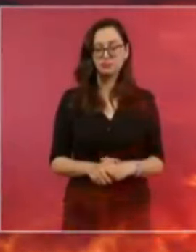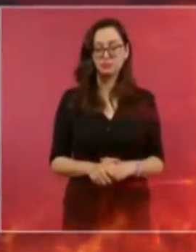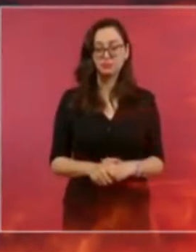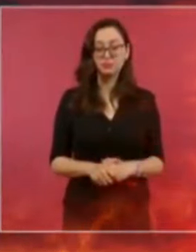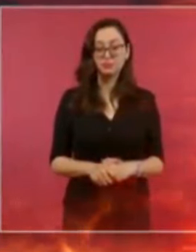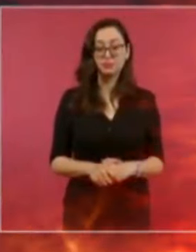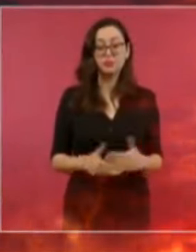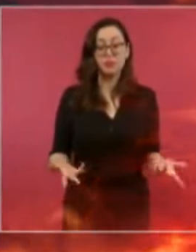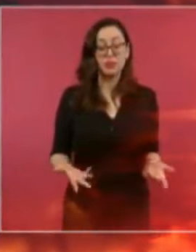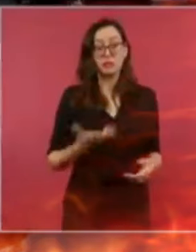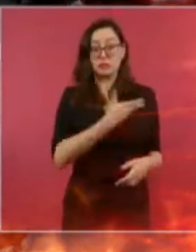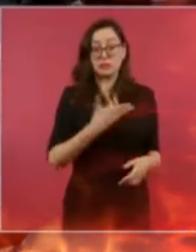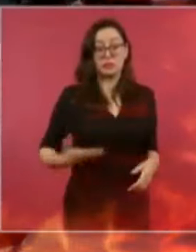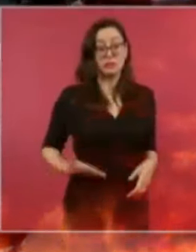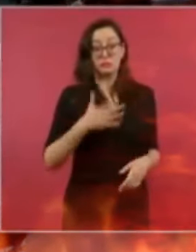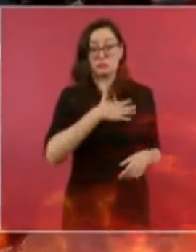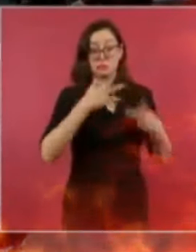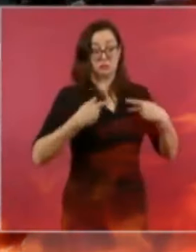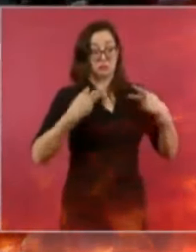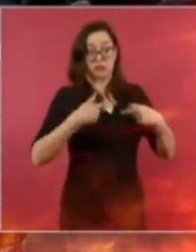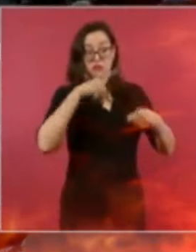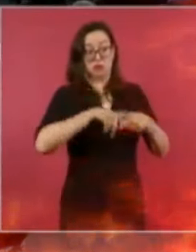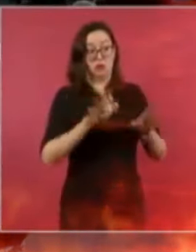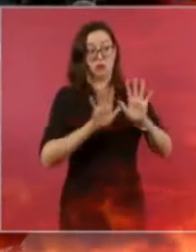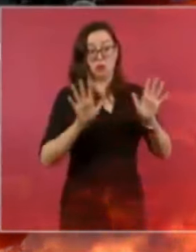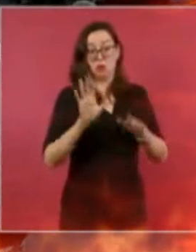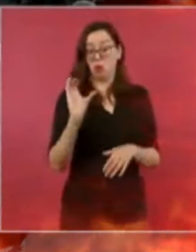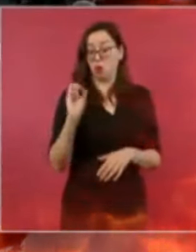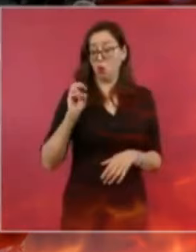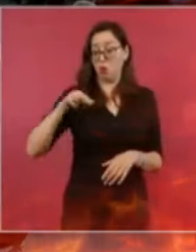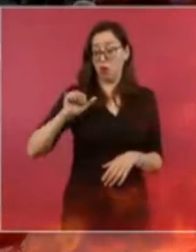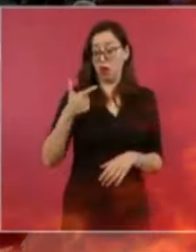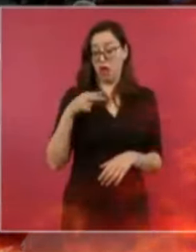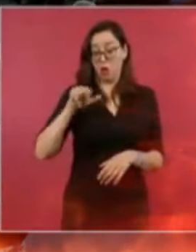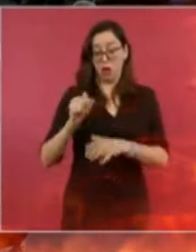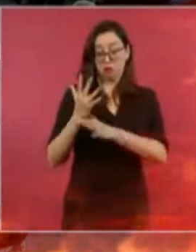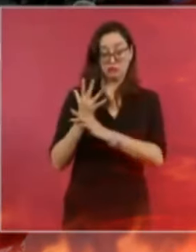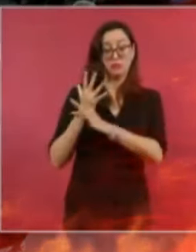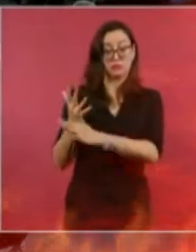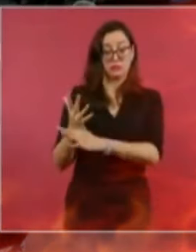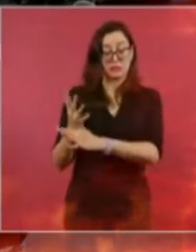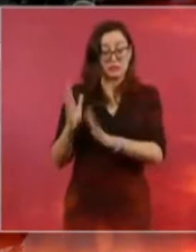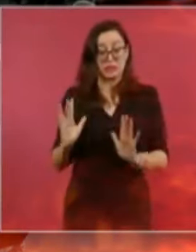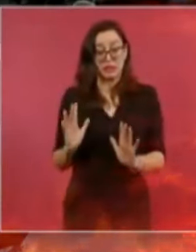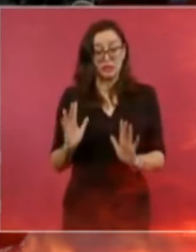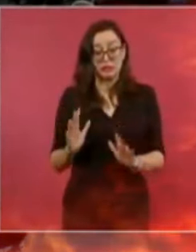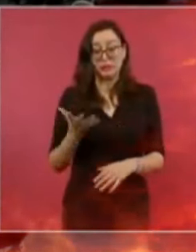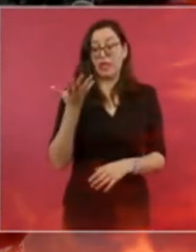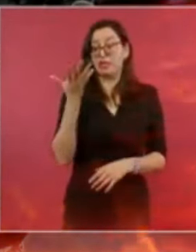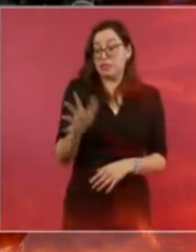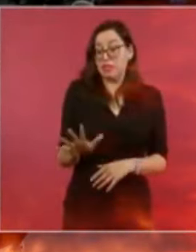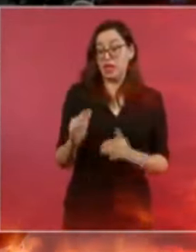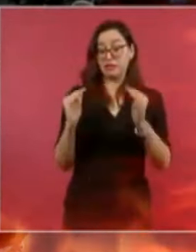Lo de siempre, ya sabes, siempre sale con su cuento de que los periodistas mienten, que no es cierto, que tengo otros datos.